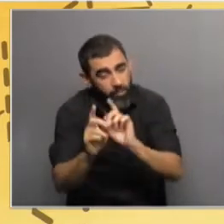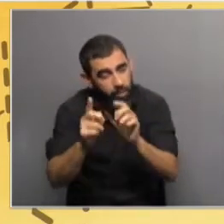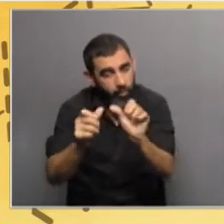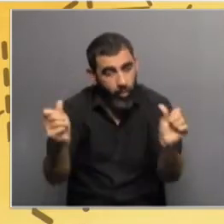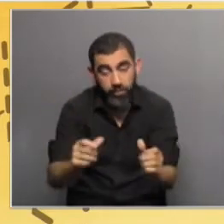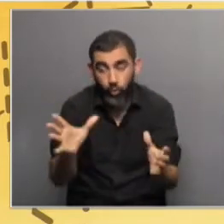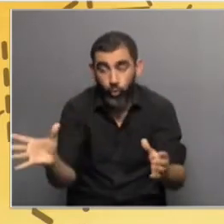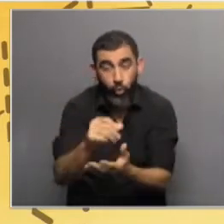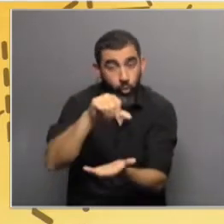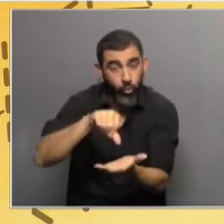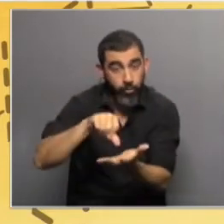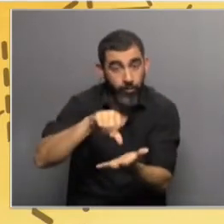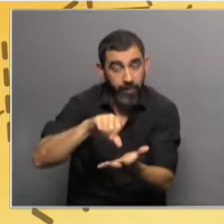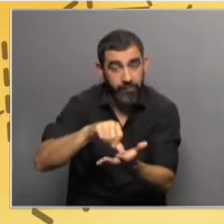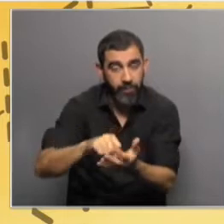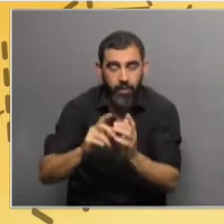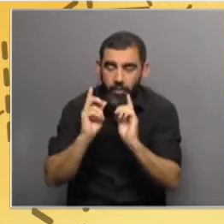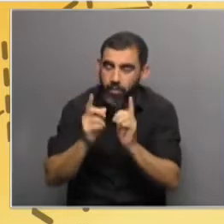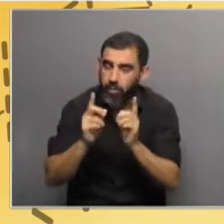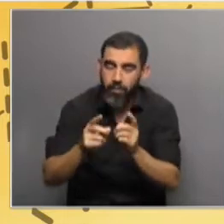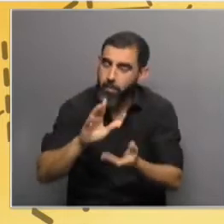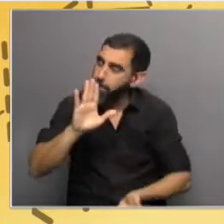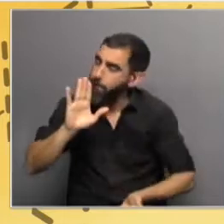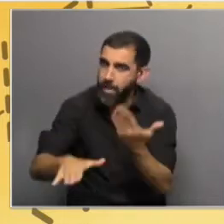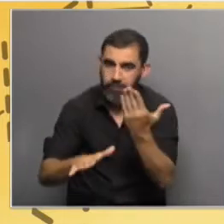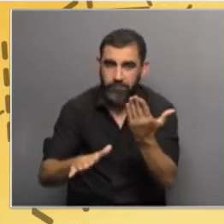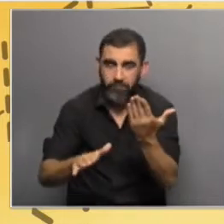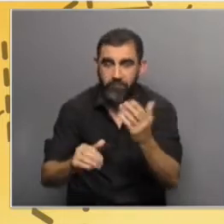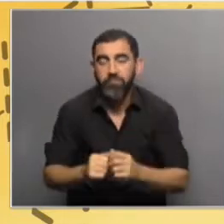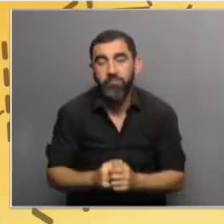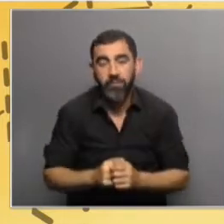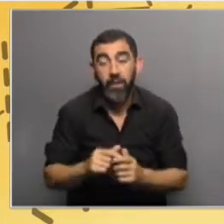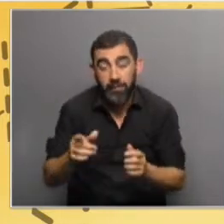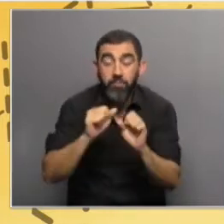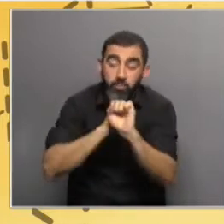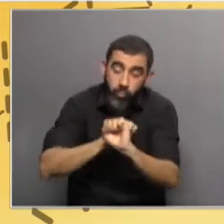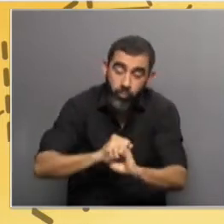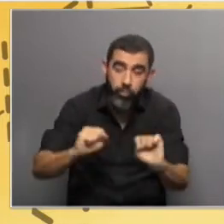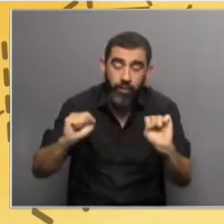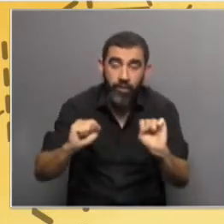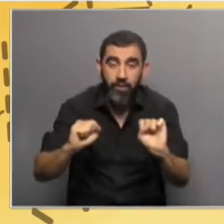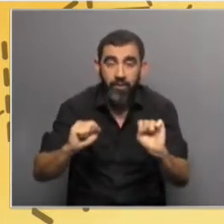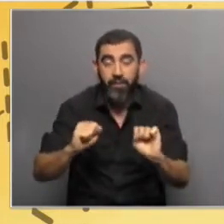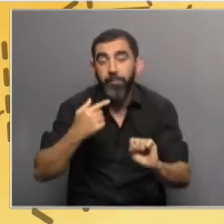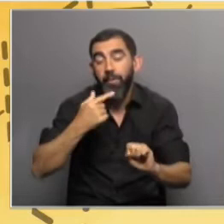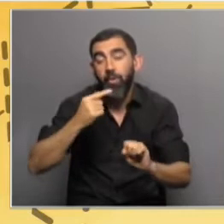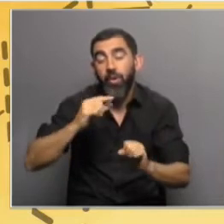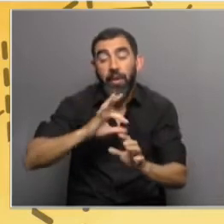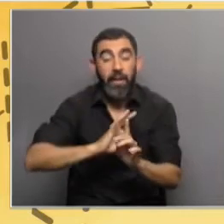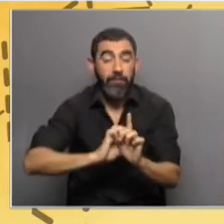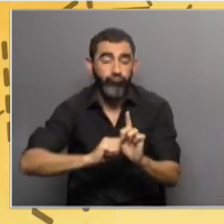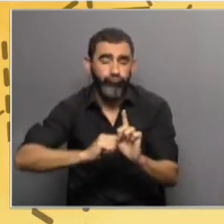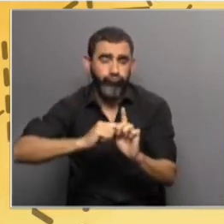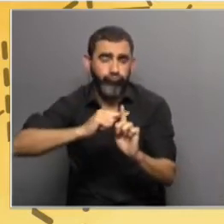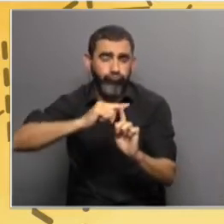países deben ser mayores para que el aumento de la temperatura